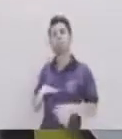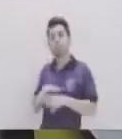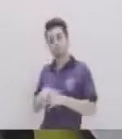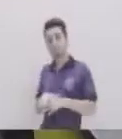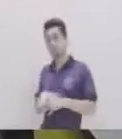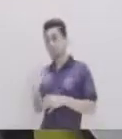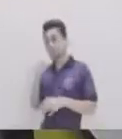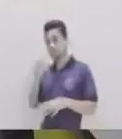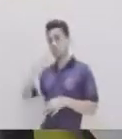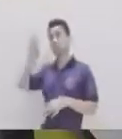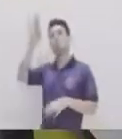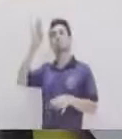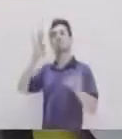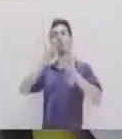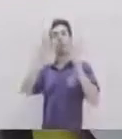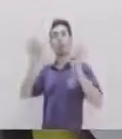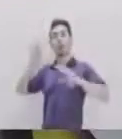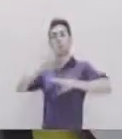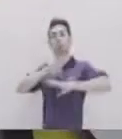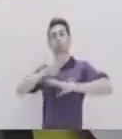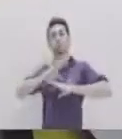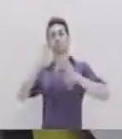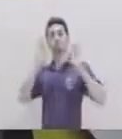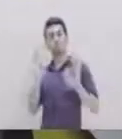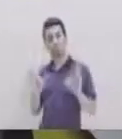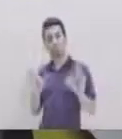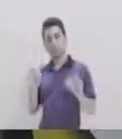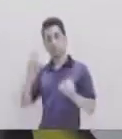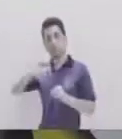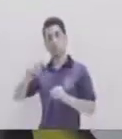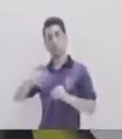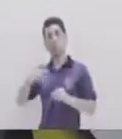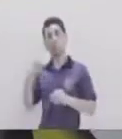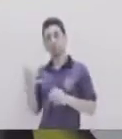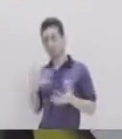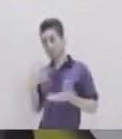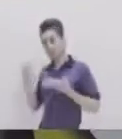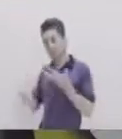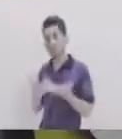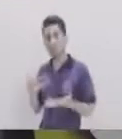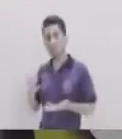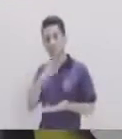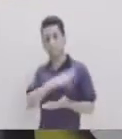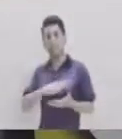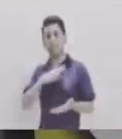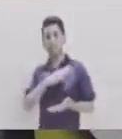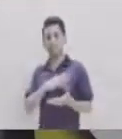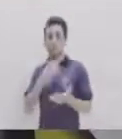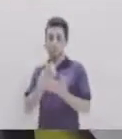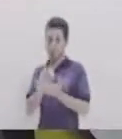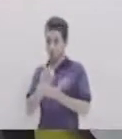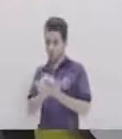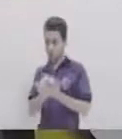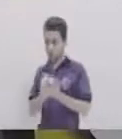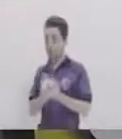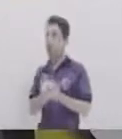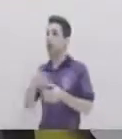Encontrar una forma De satisfacer Esa necesidad Que nos produzca Un beneficio económico